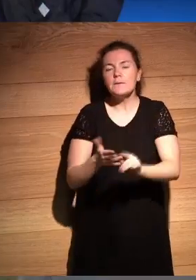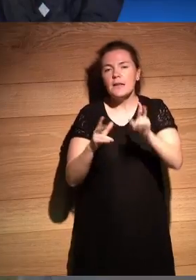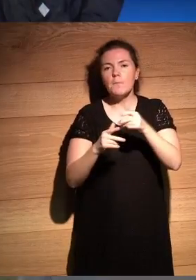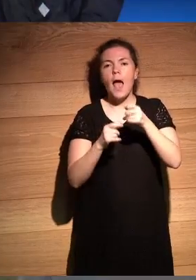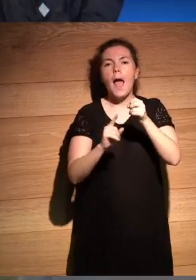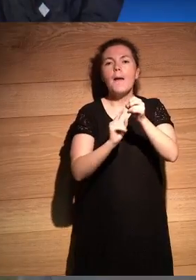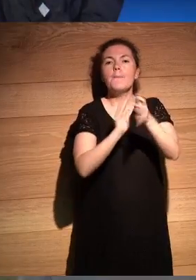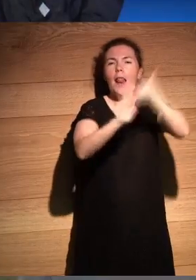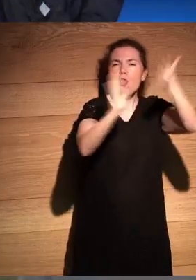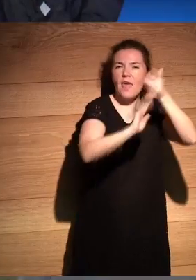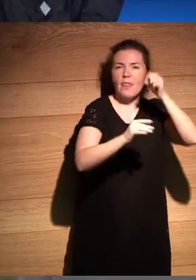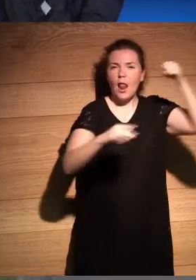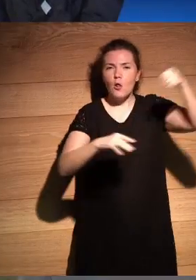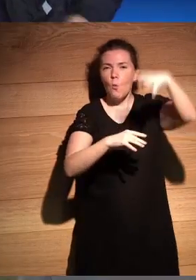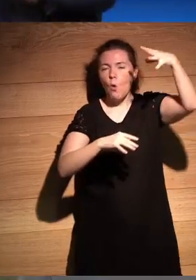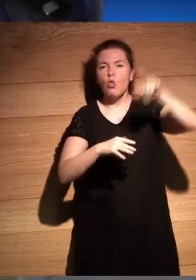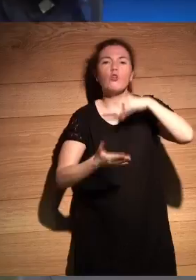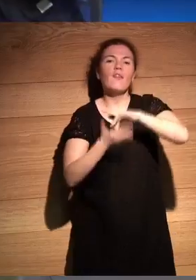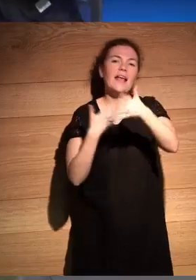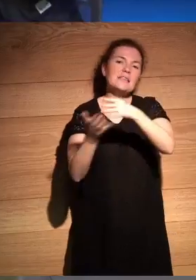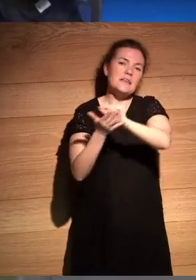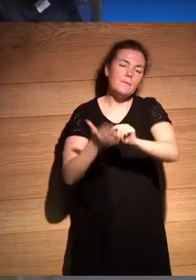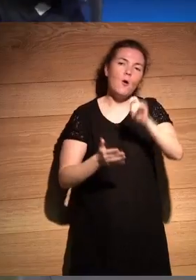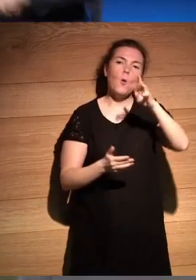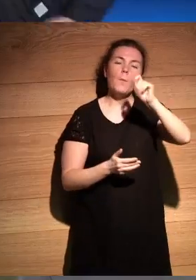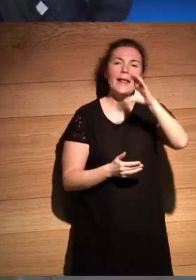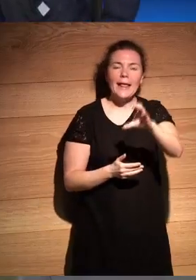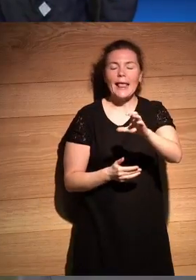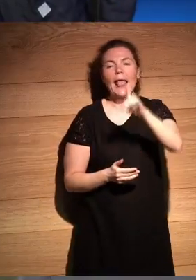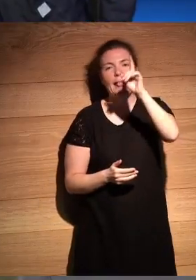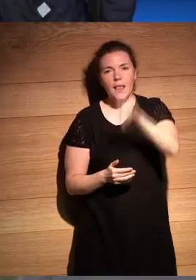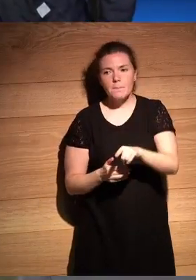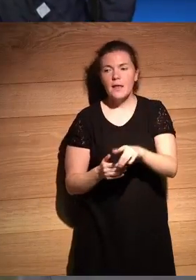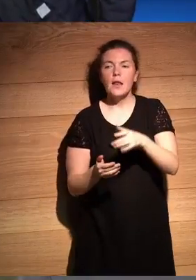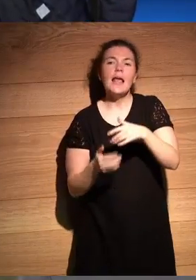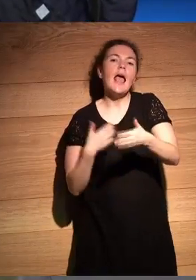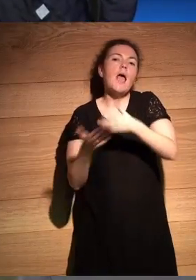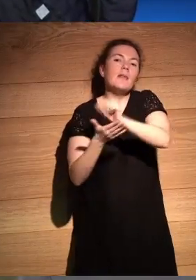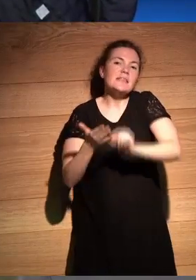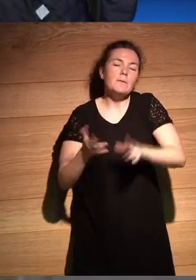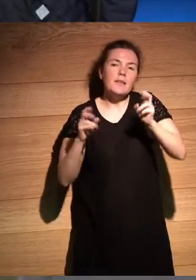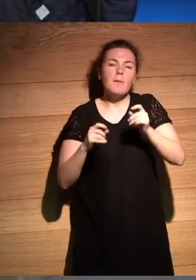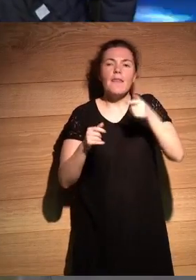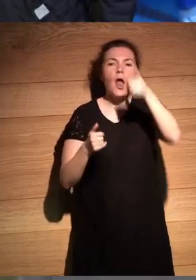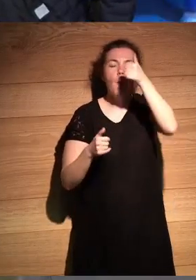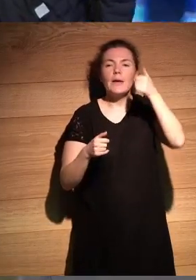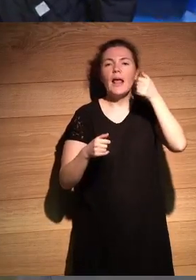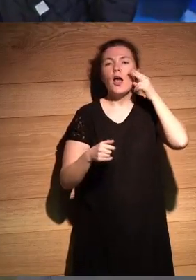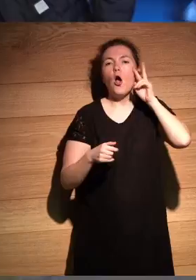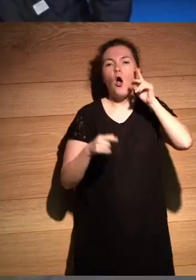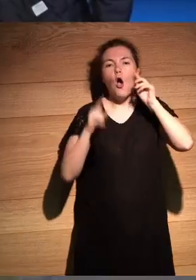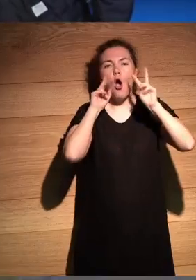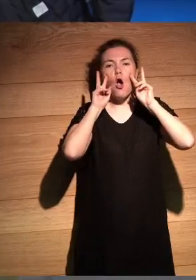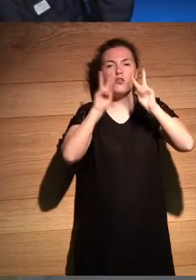escribe sobre Kubrick y también sobre Ray Milan y el hombre que tenía rayos X en los ojos ¿hay algo sobre lo que no escribas?